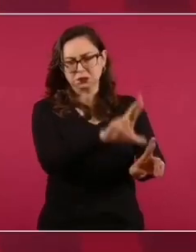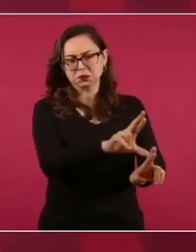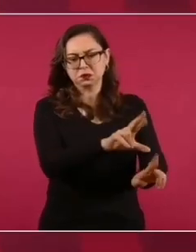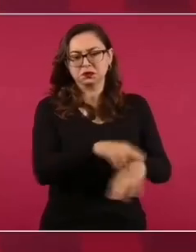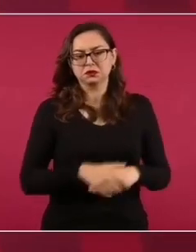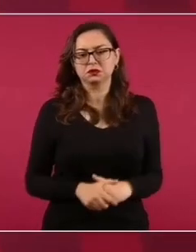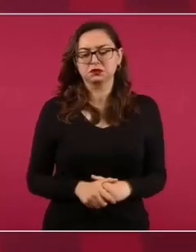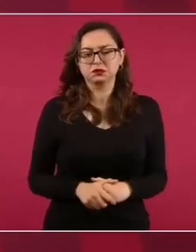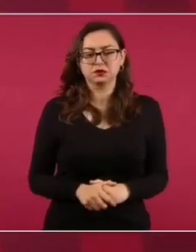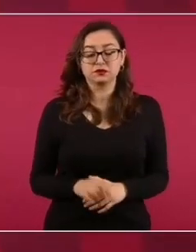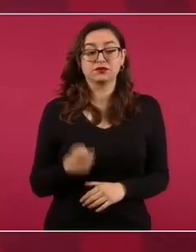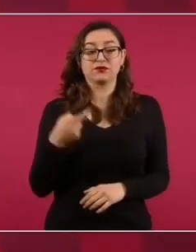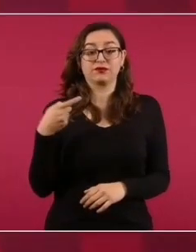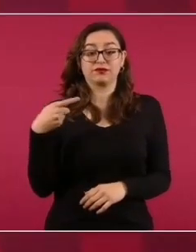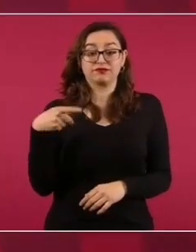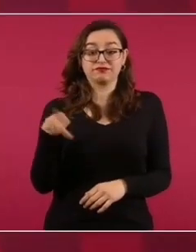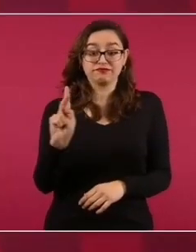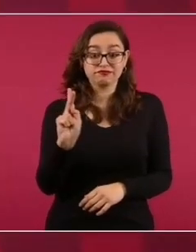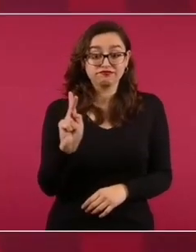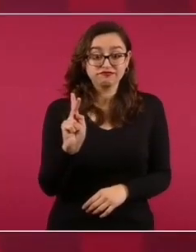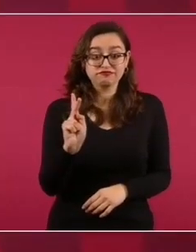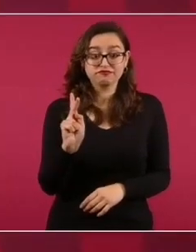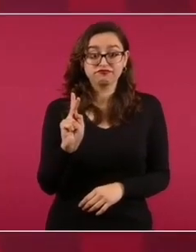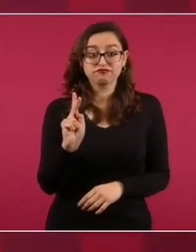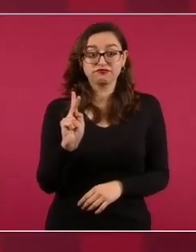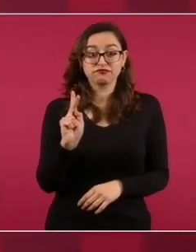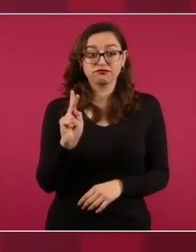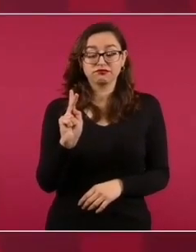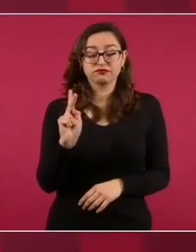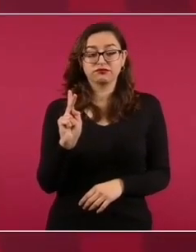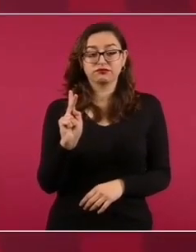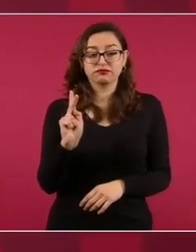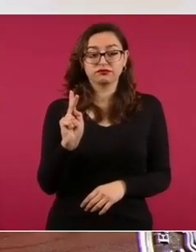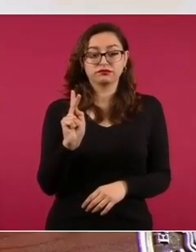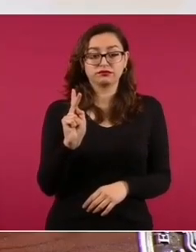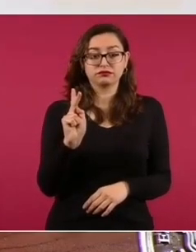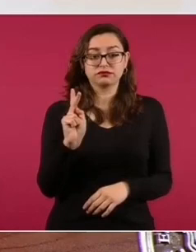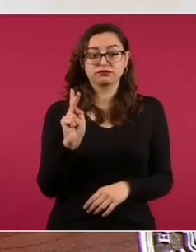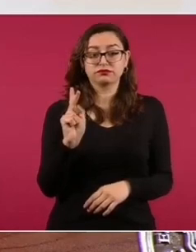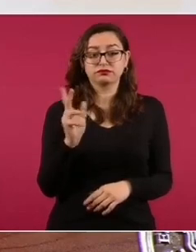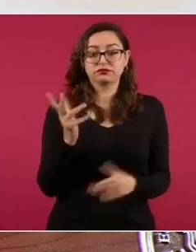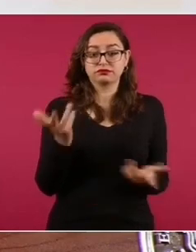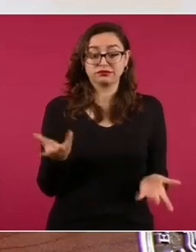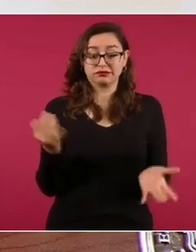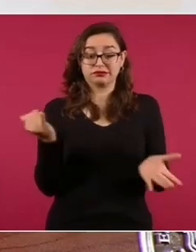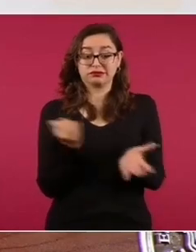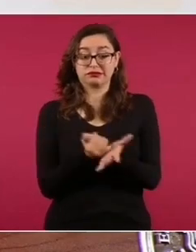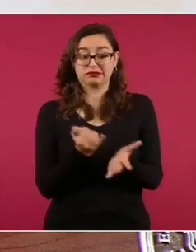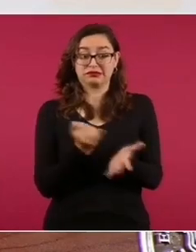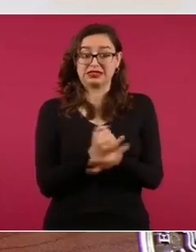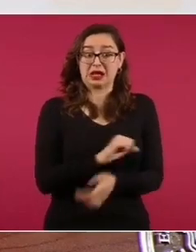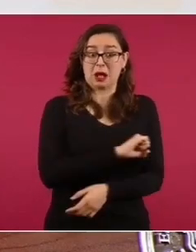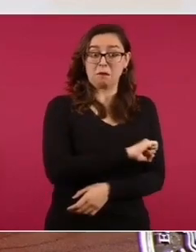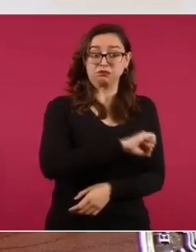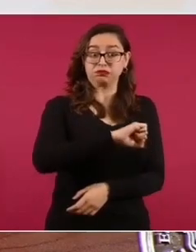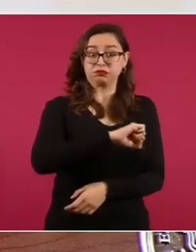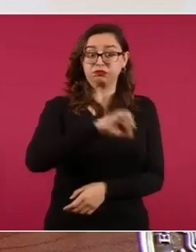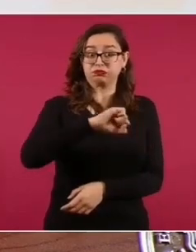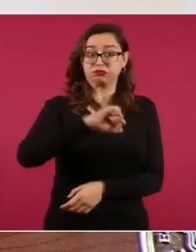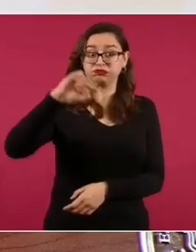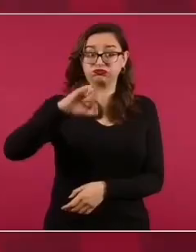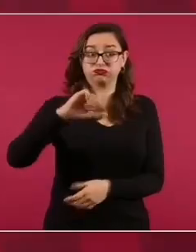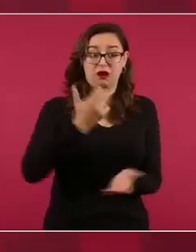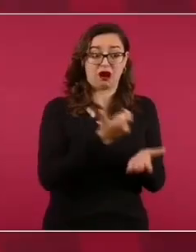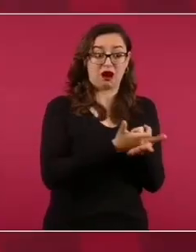Tenemos que garantizar que no aumenten los precios de